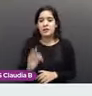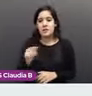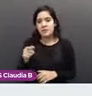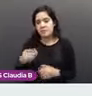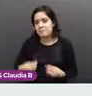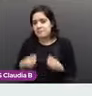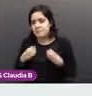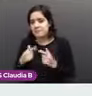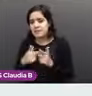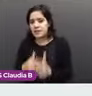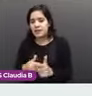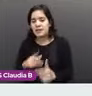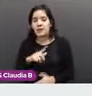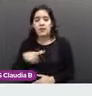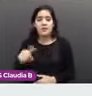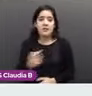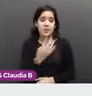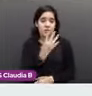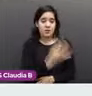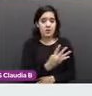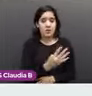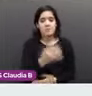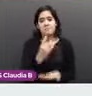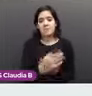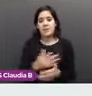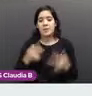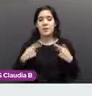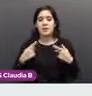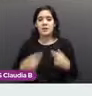4, ya con metástasis, solo del 15%.